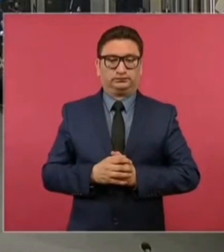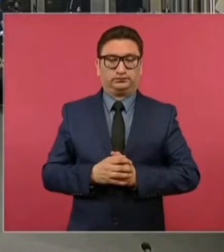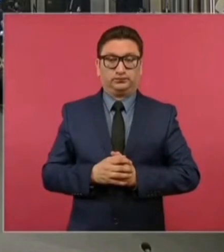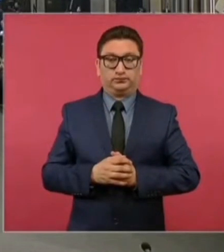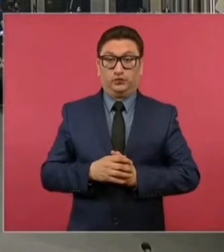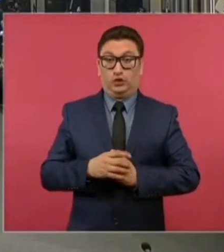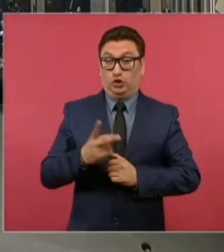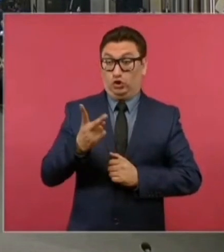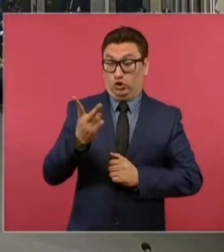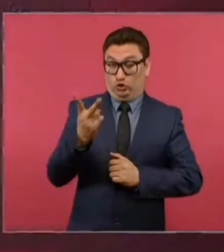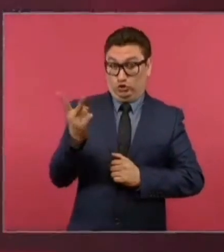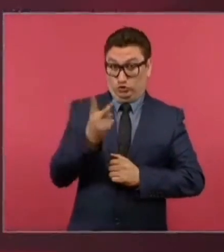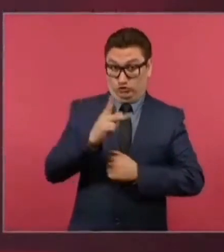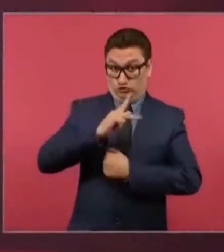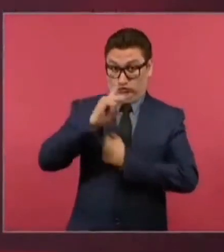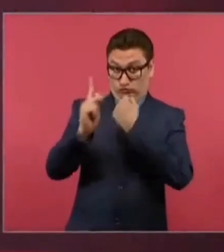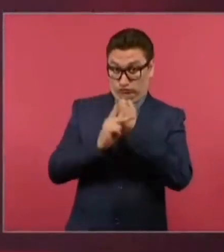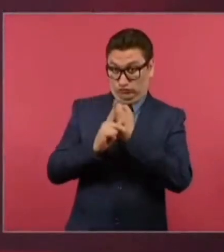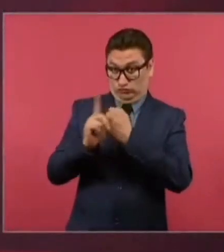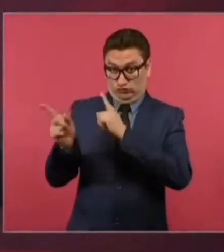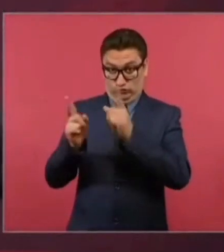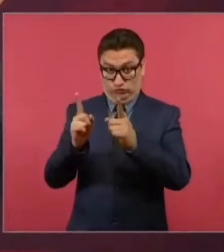Si van los dos países, sí.